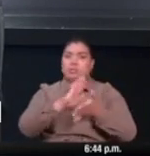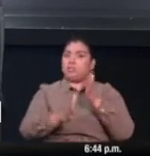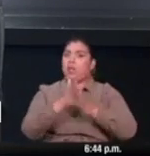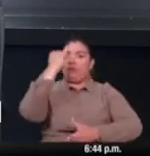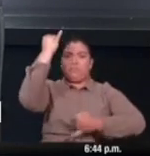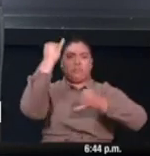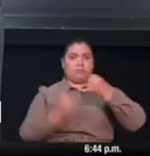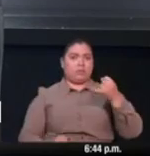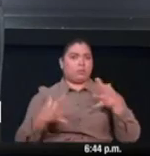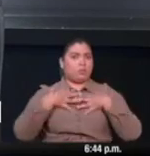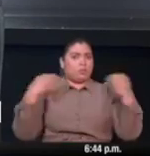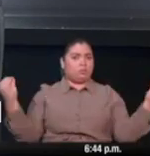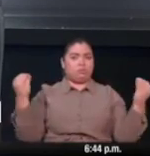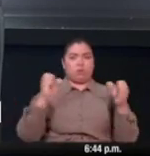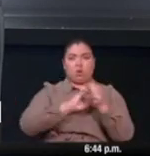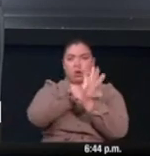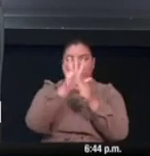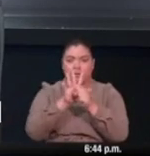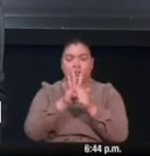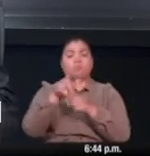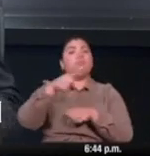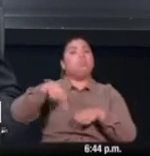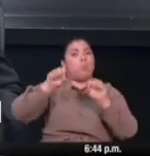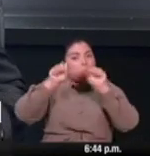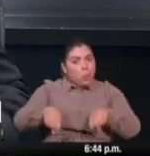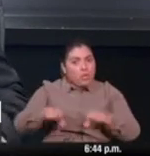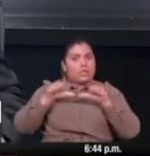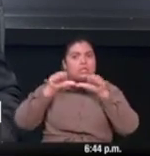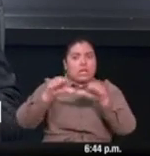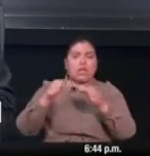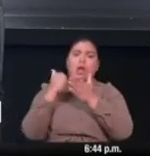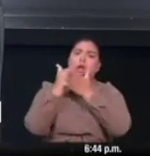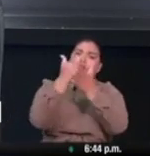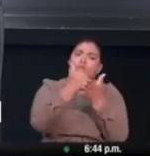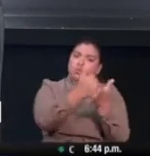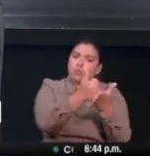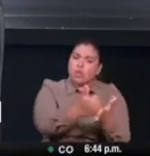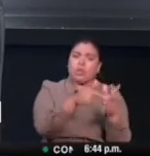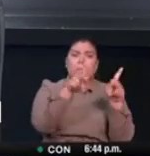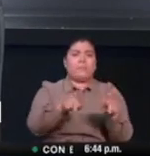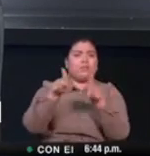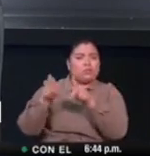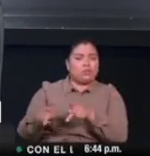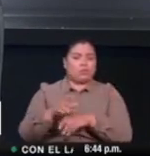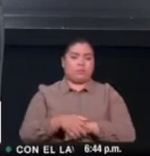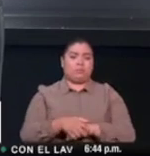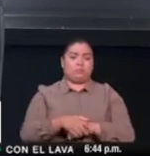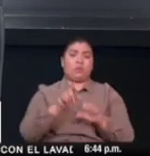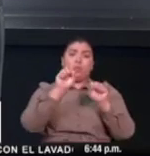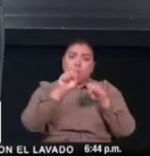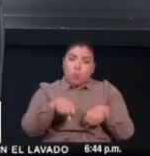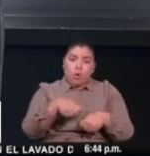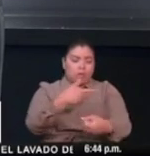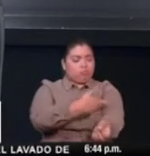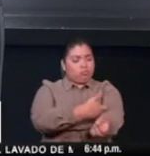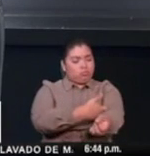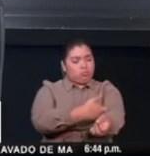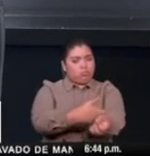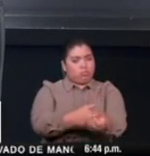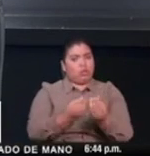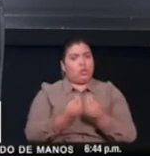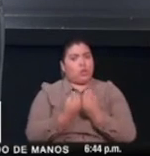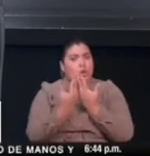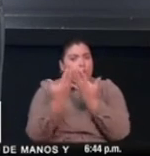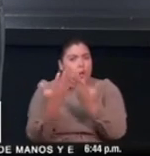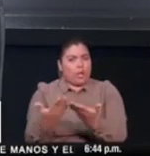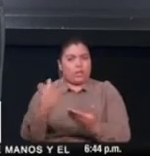personas pueden seguir ayudando frente a la pandemia de diferentes formas. Lo primero, donando plasma, lo cual se ha